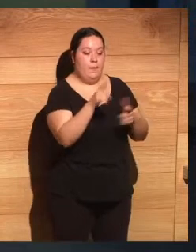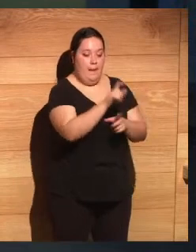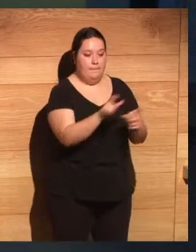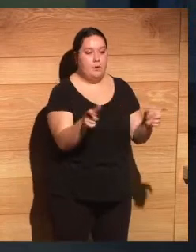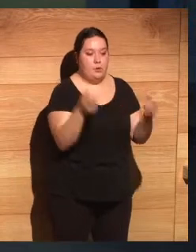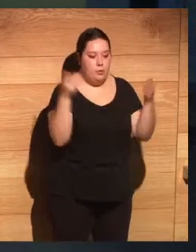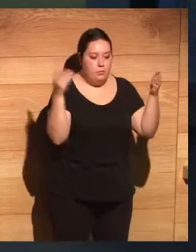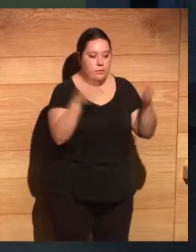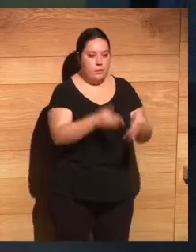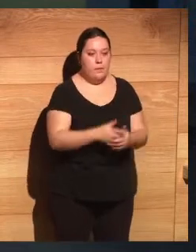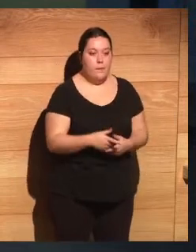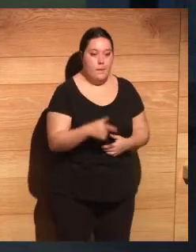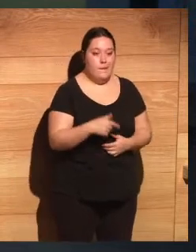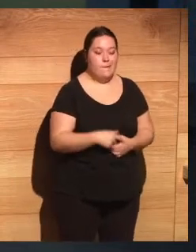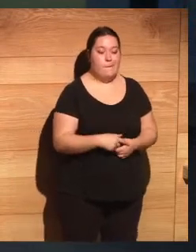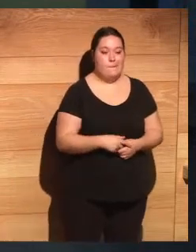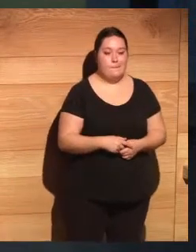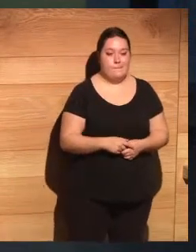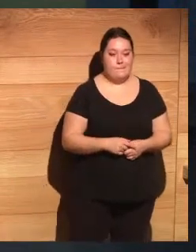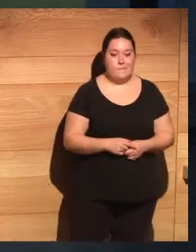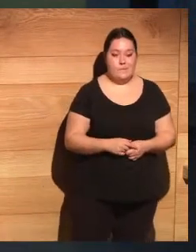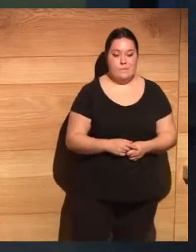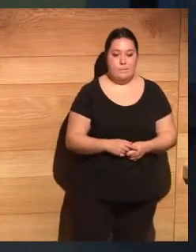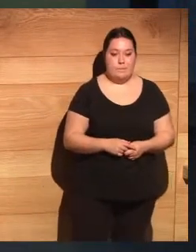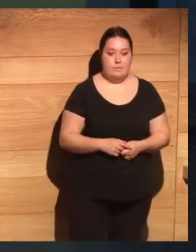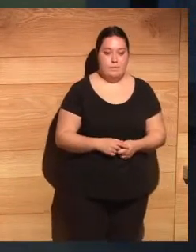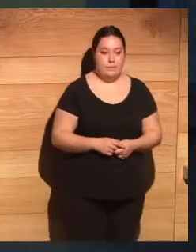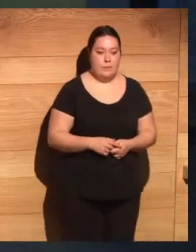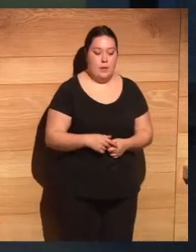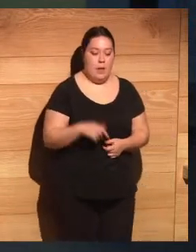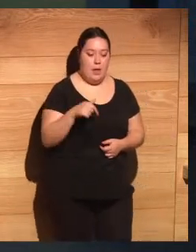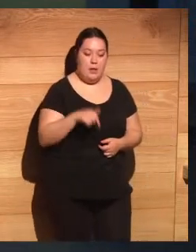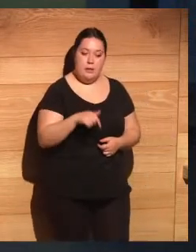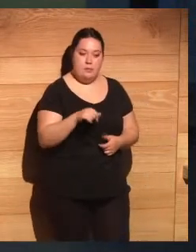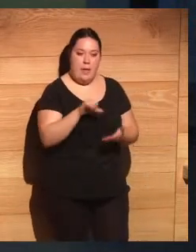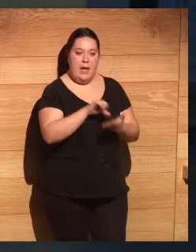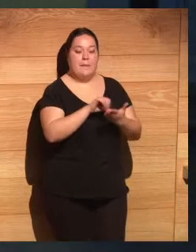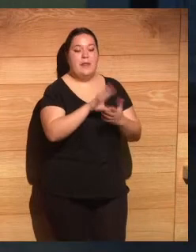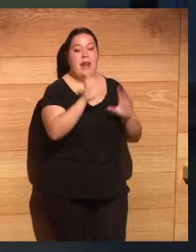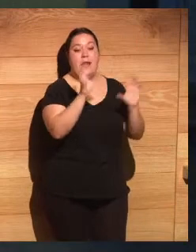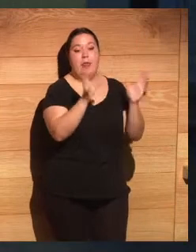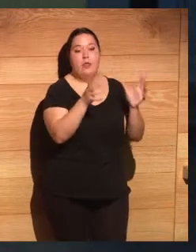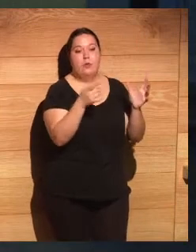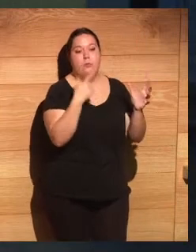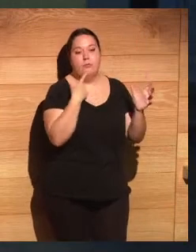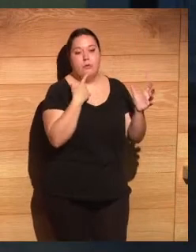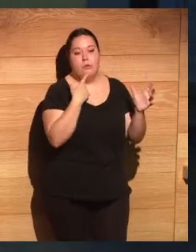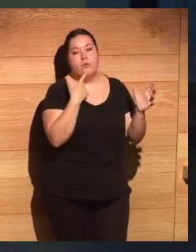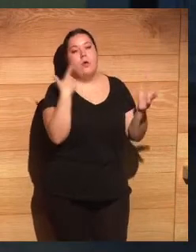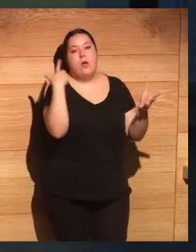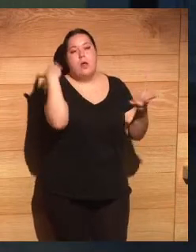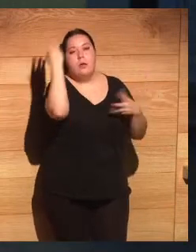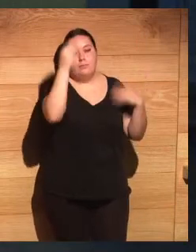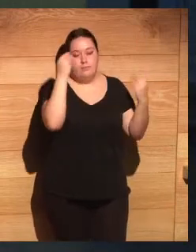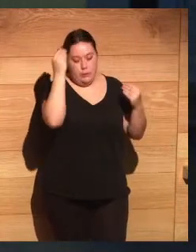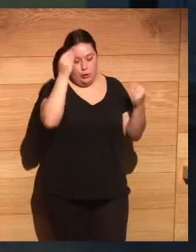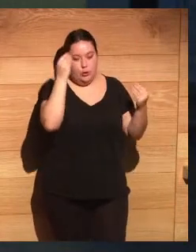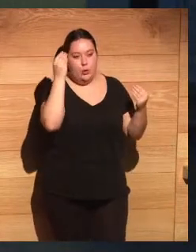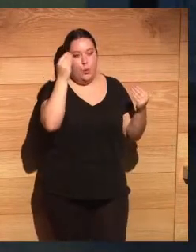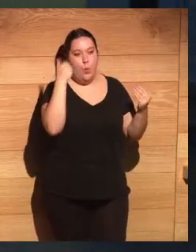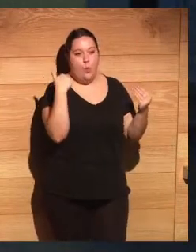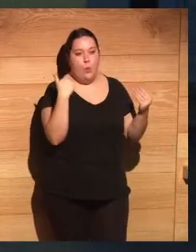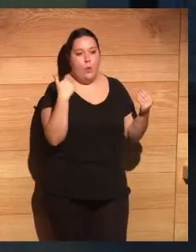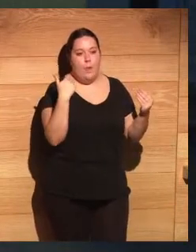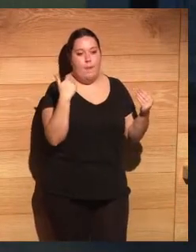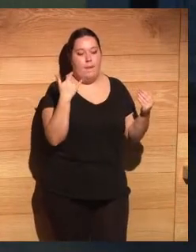personas. Y aquí, y ayer lo comentaba el consejo aquí en Capital Radio y no quiero extenderme mucho, simplemente una reflexión, ¿no? Porque